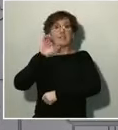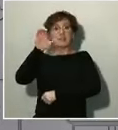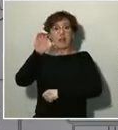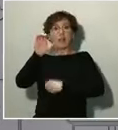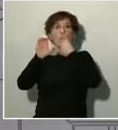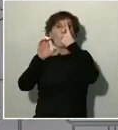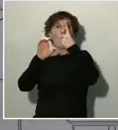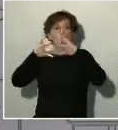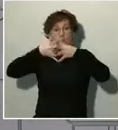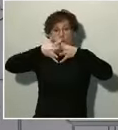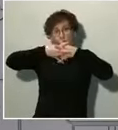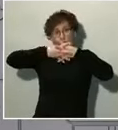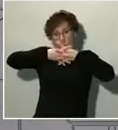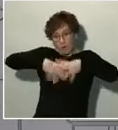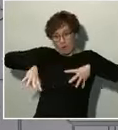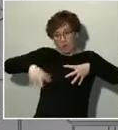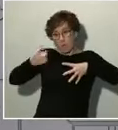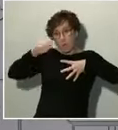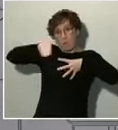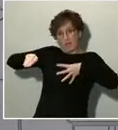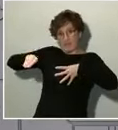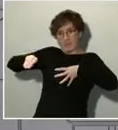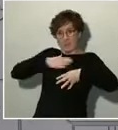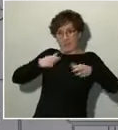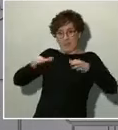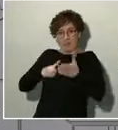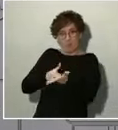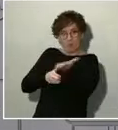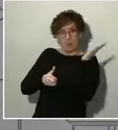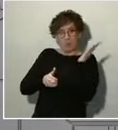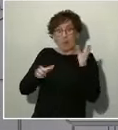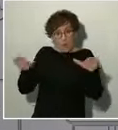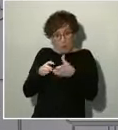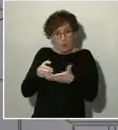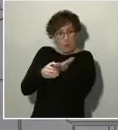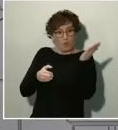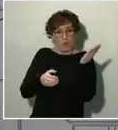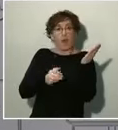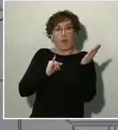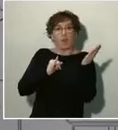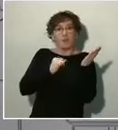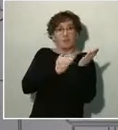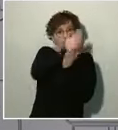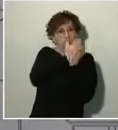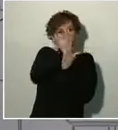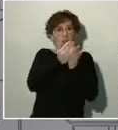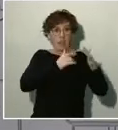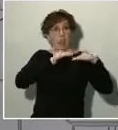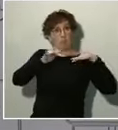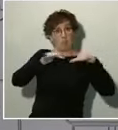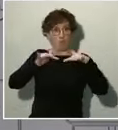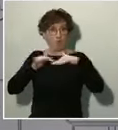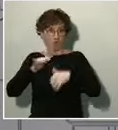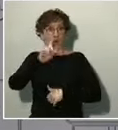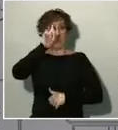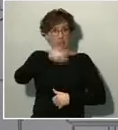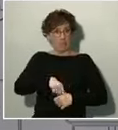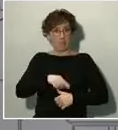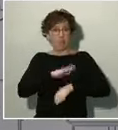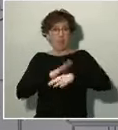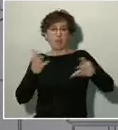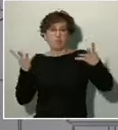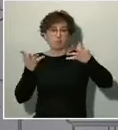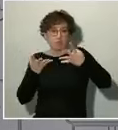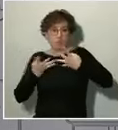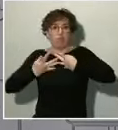pero la comunidad tiene también otras fuerzas que deben movilizarse, que ya se están movilizando. También en este frente económico se precisa